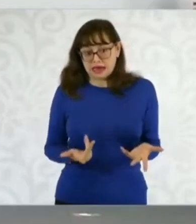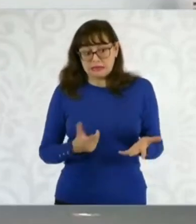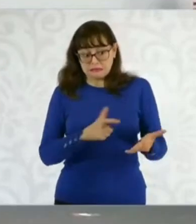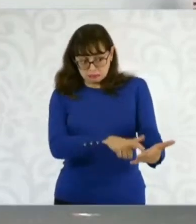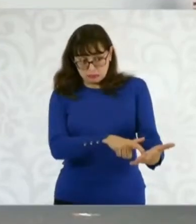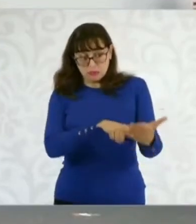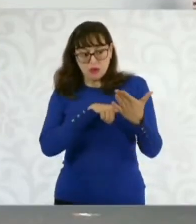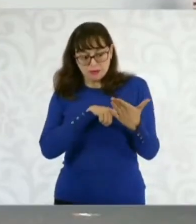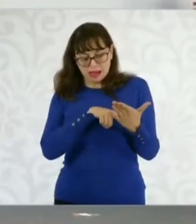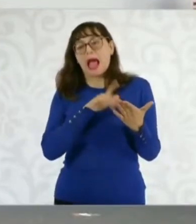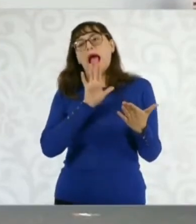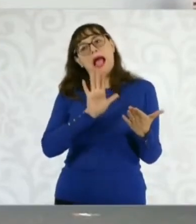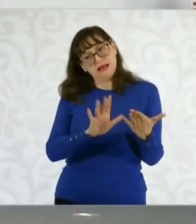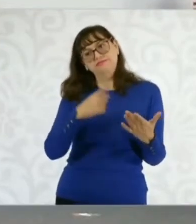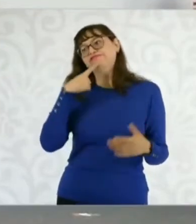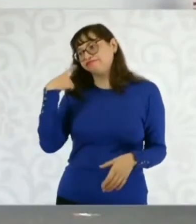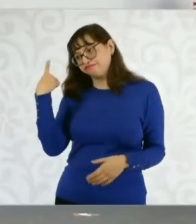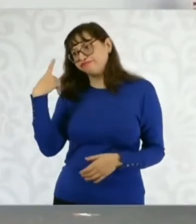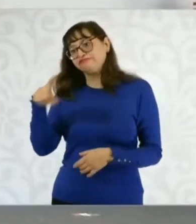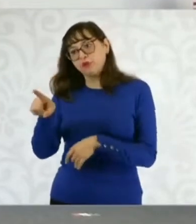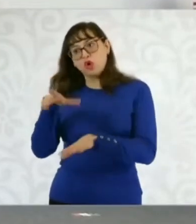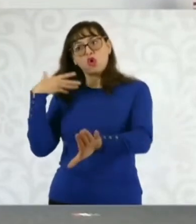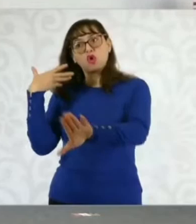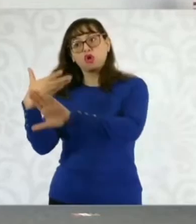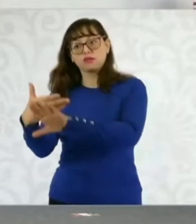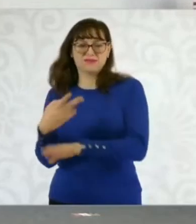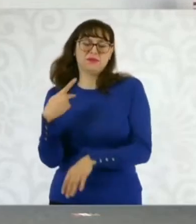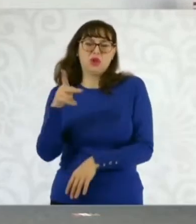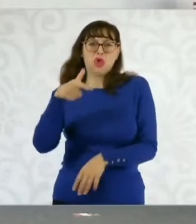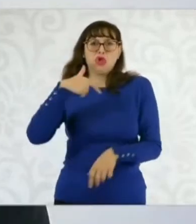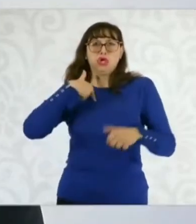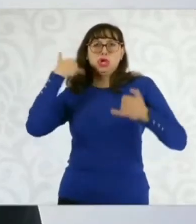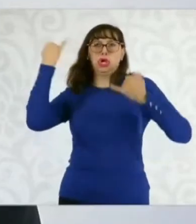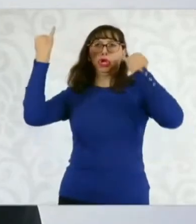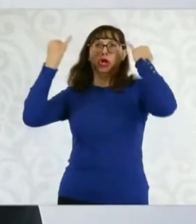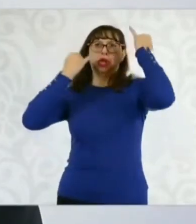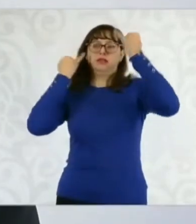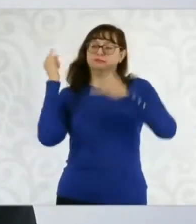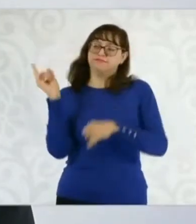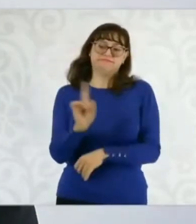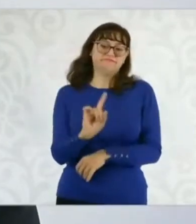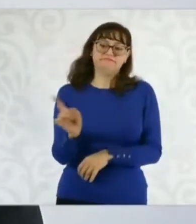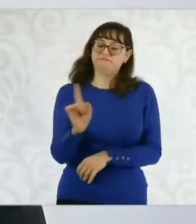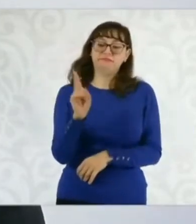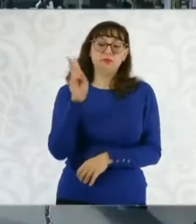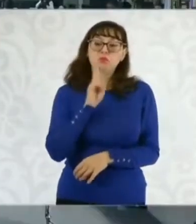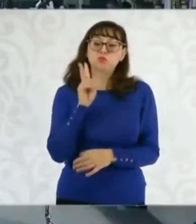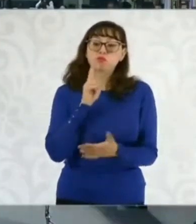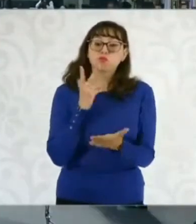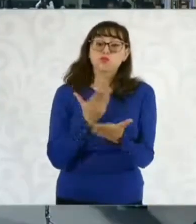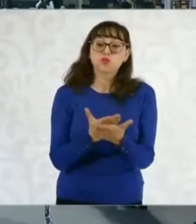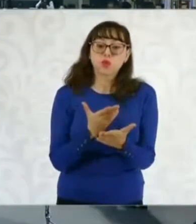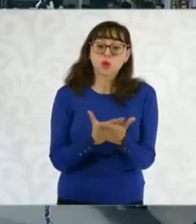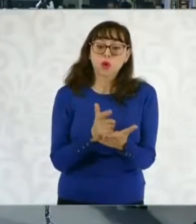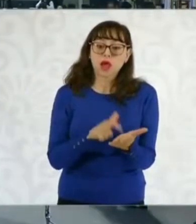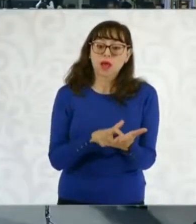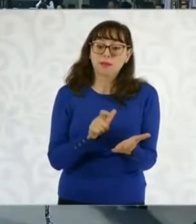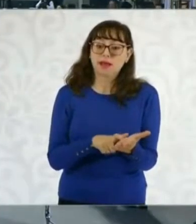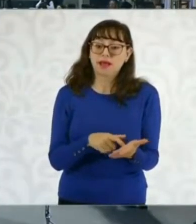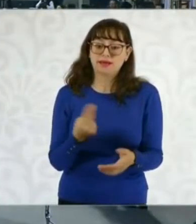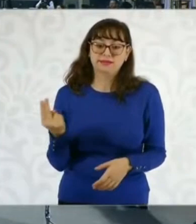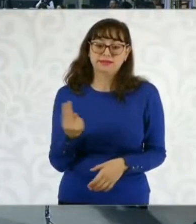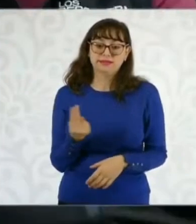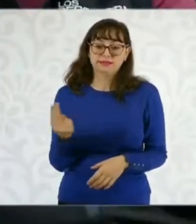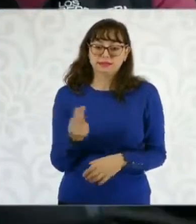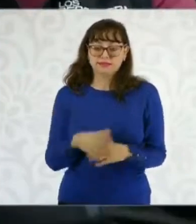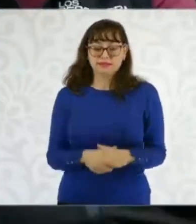haciendo, pero no podemos hacerlo antes porque nuestra propia tarea nos lo impide. Pero sí lo tienen